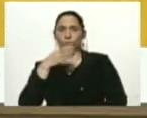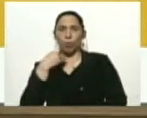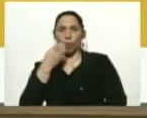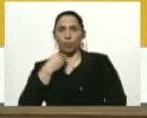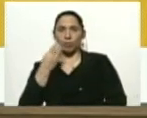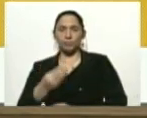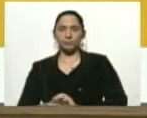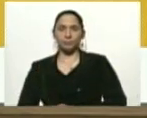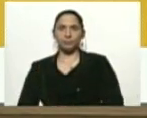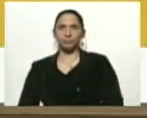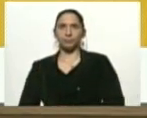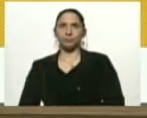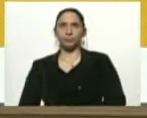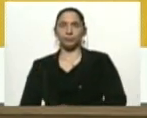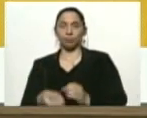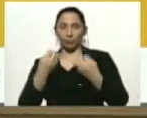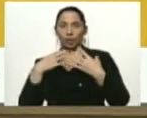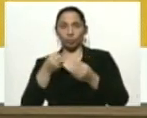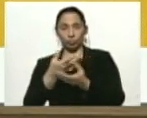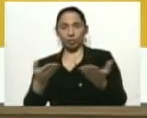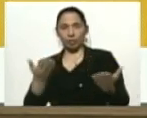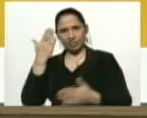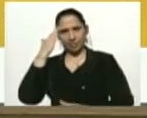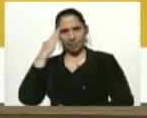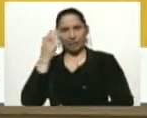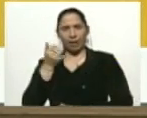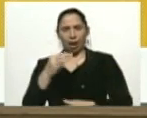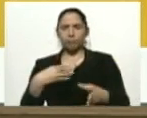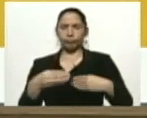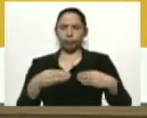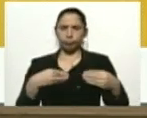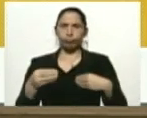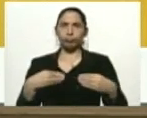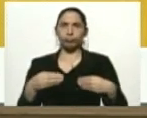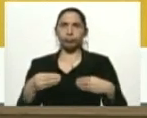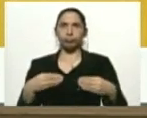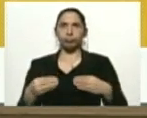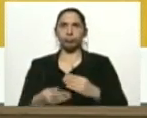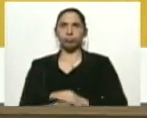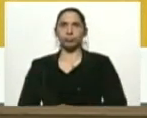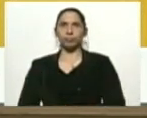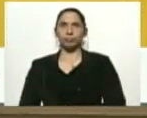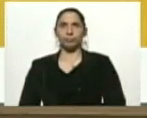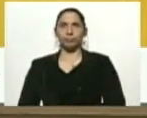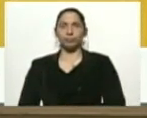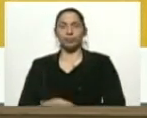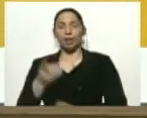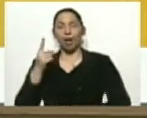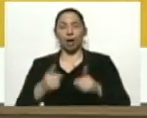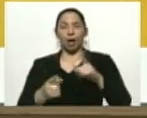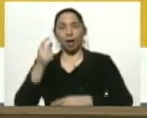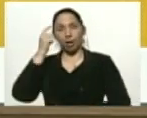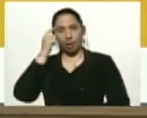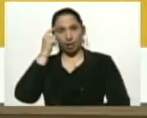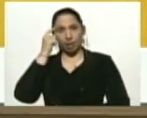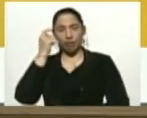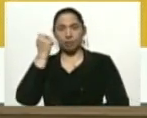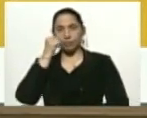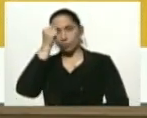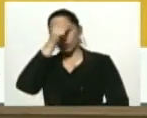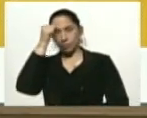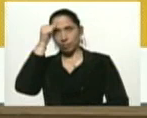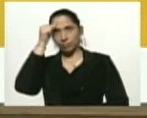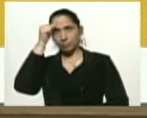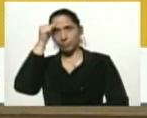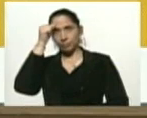adolescentes, que, bueno, ustedes saben que gozan de flexibilización en algunos días los fines de semana,